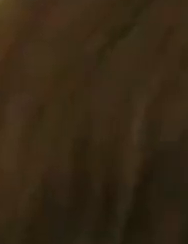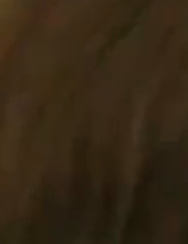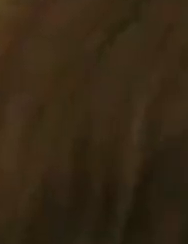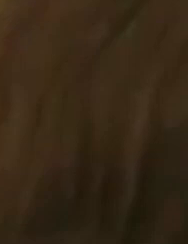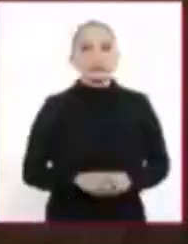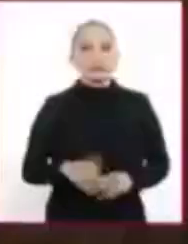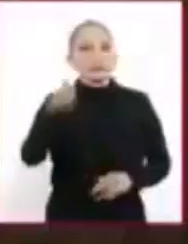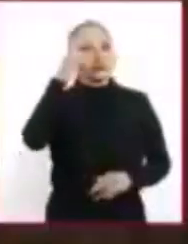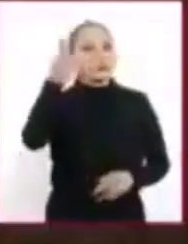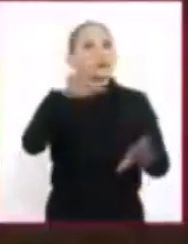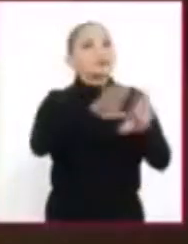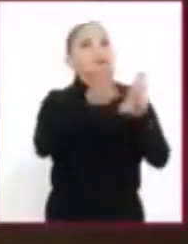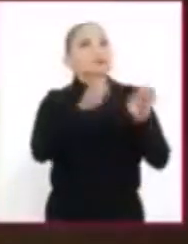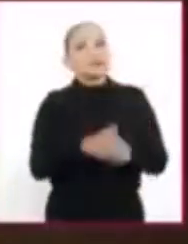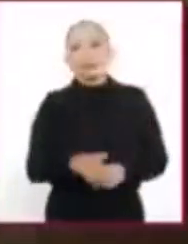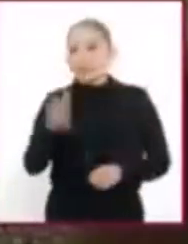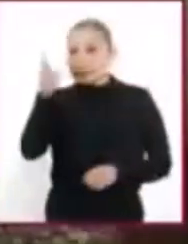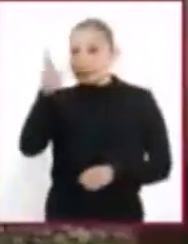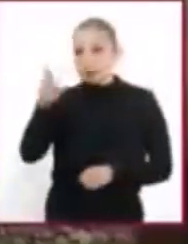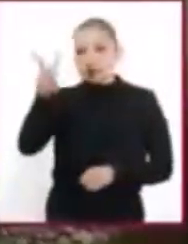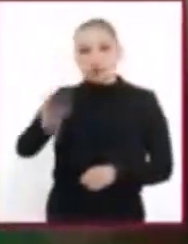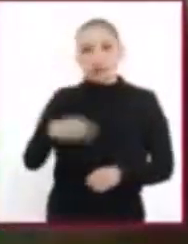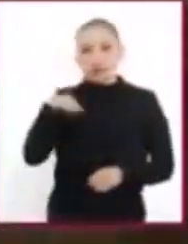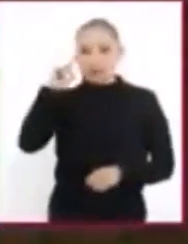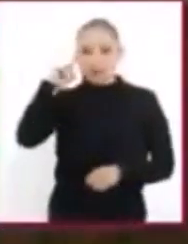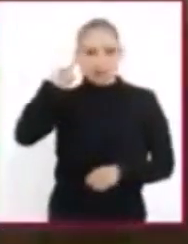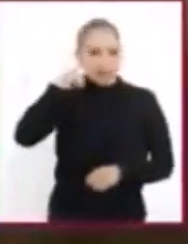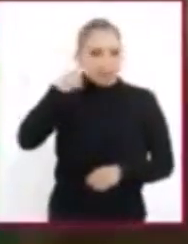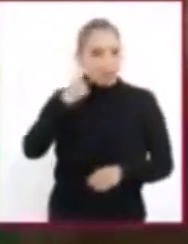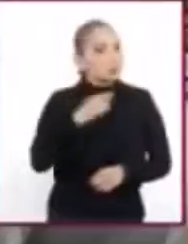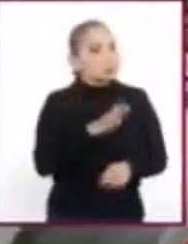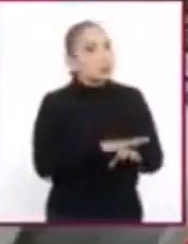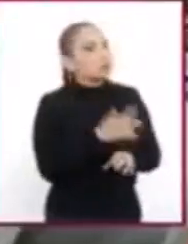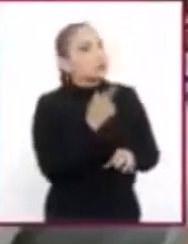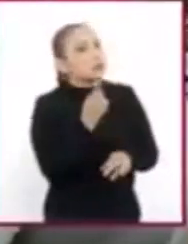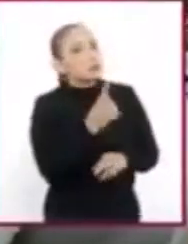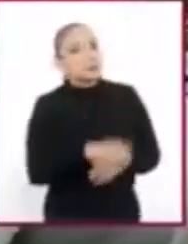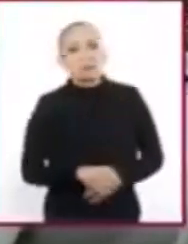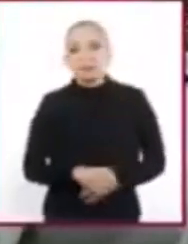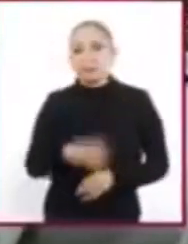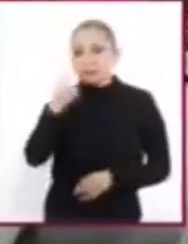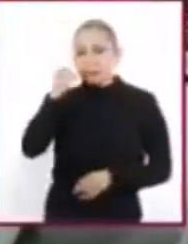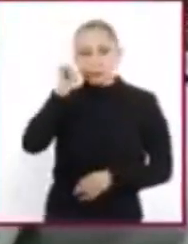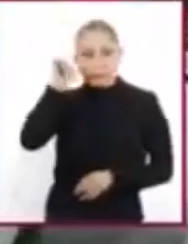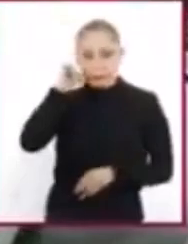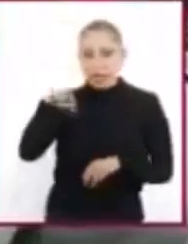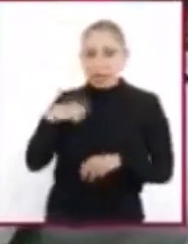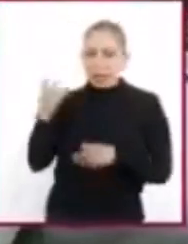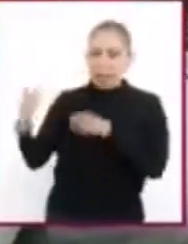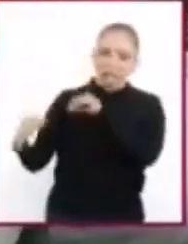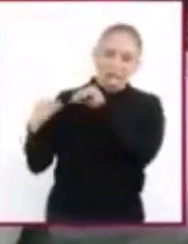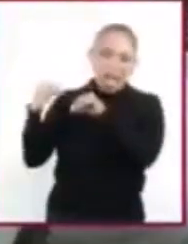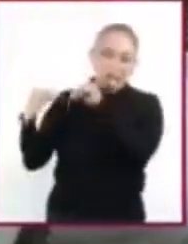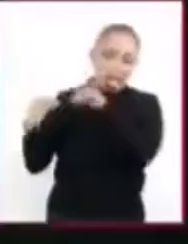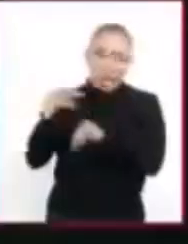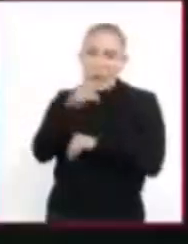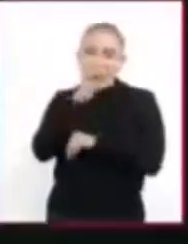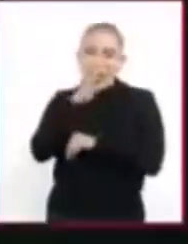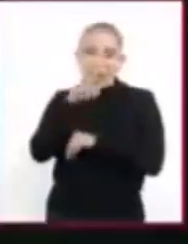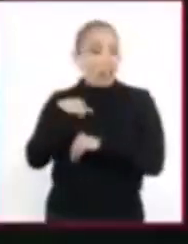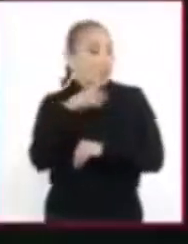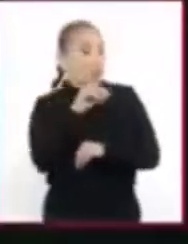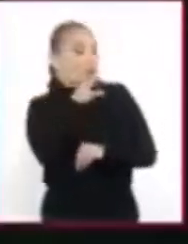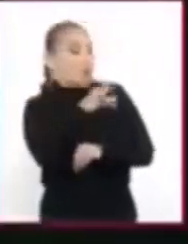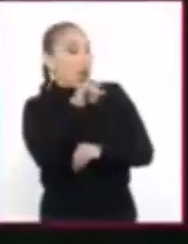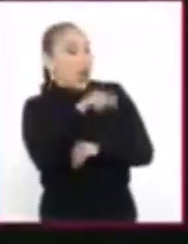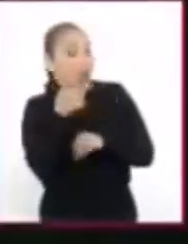Hola, ¿cómo estás? Hola, la verdad muy molesta. Sí, ¿y eso? Es que ayer discutí con mis padres. Me dijeron que me estoy volviendo